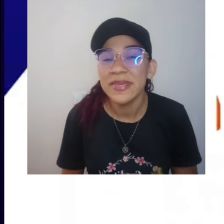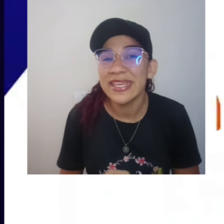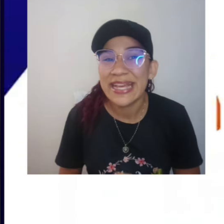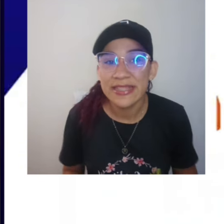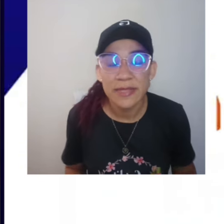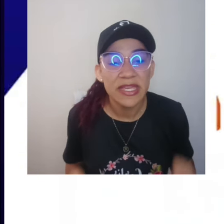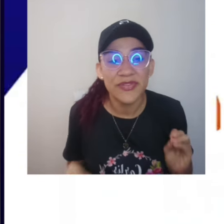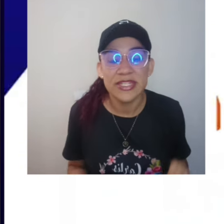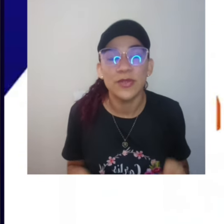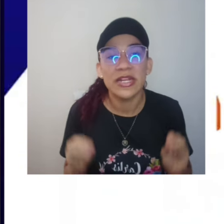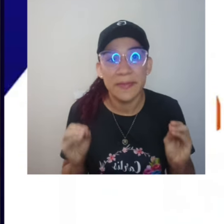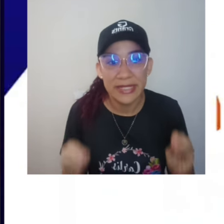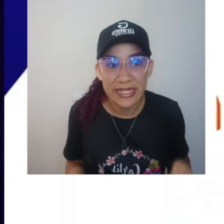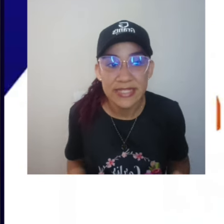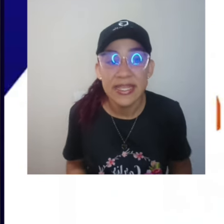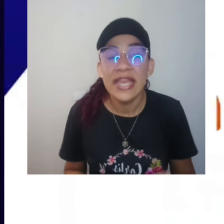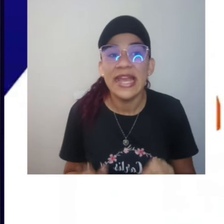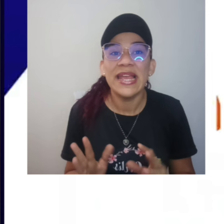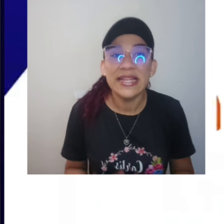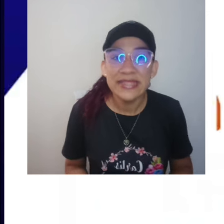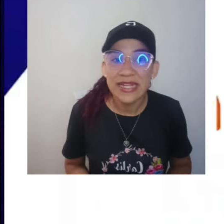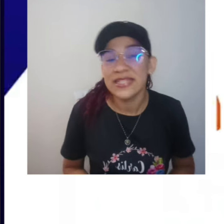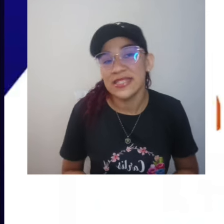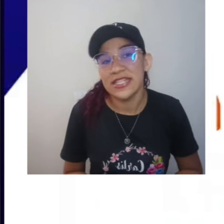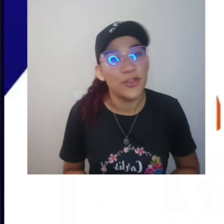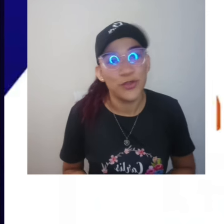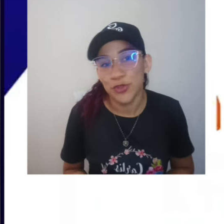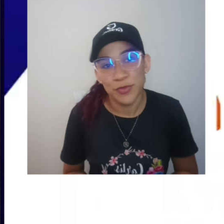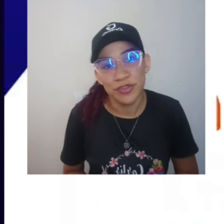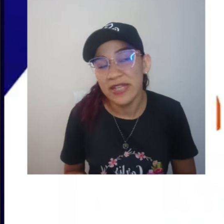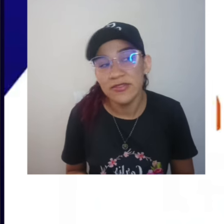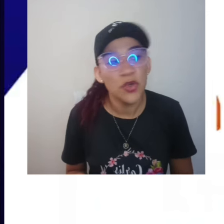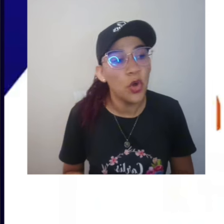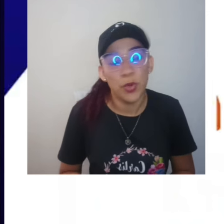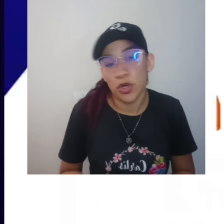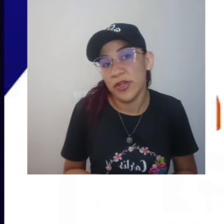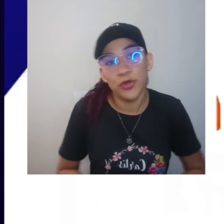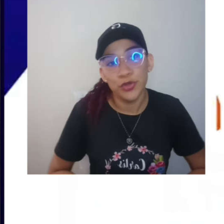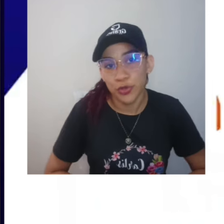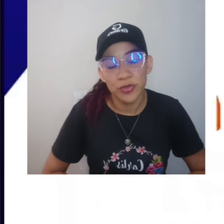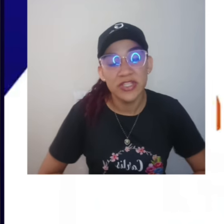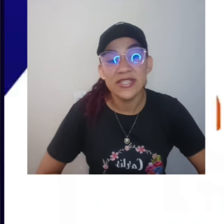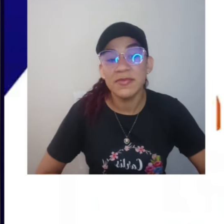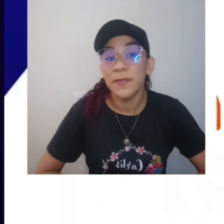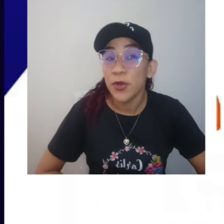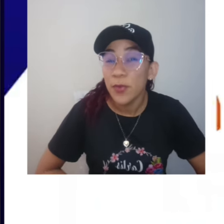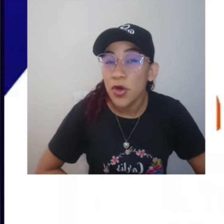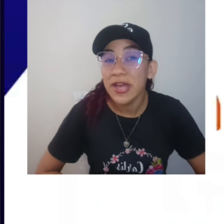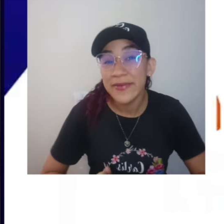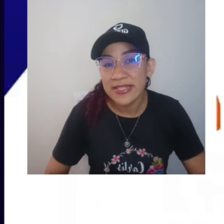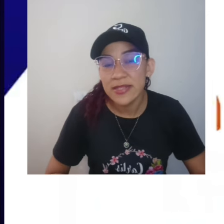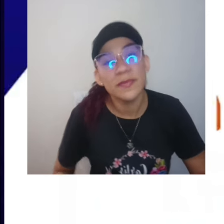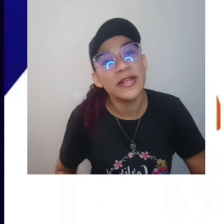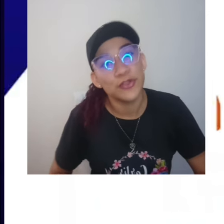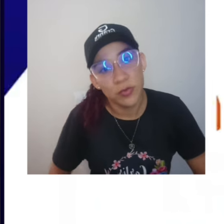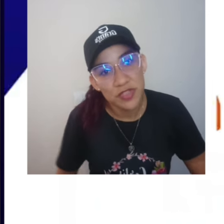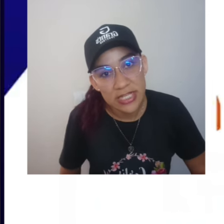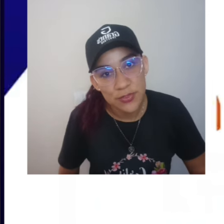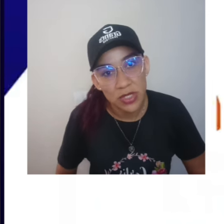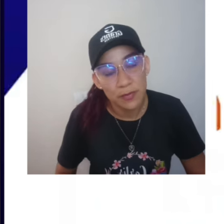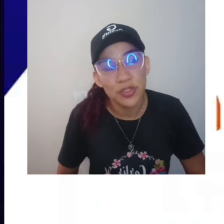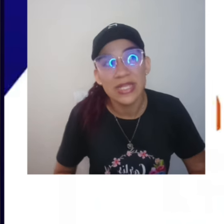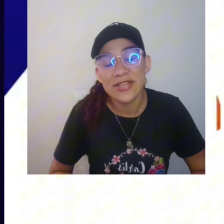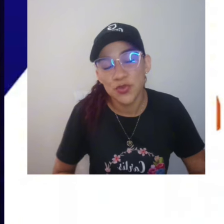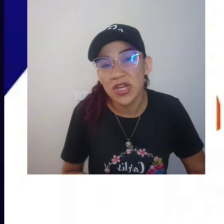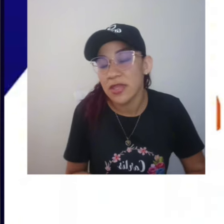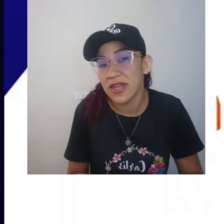Caliente, me encanta mi cafecito en las mañanas. En las tardes, si ya yo no tomo tanto o por lo menos no tomo. Y si me provoca a veces, me lo tomo sin